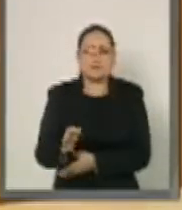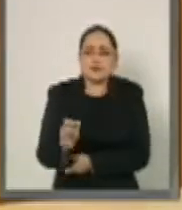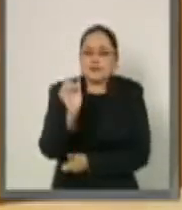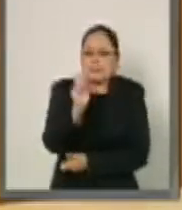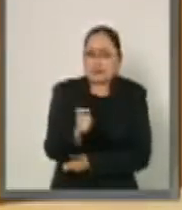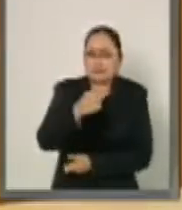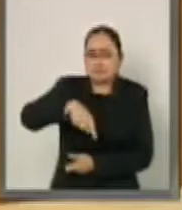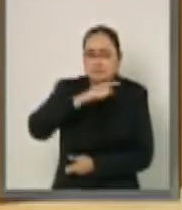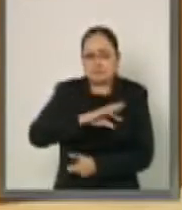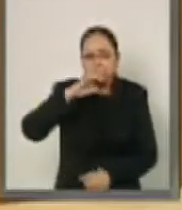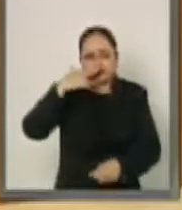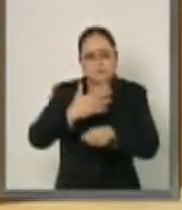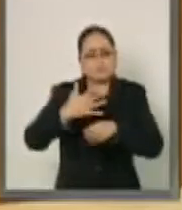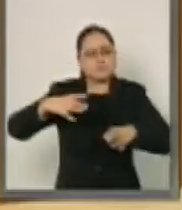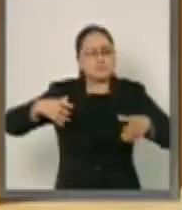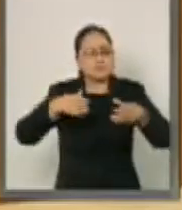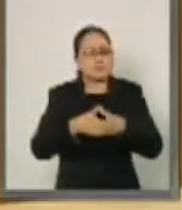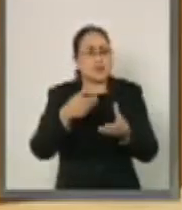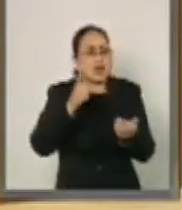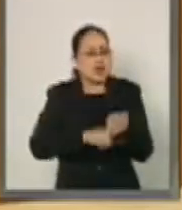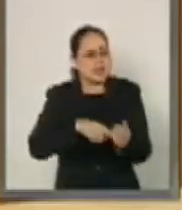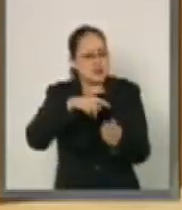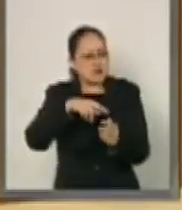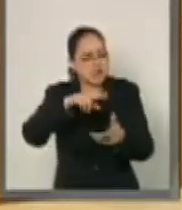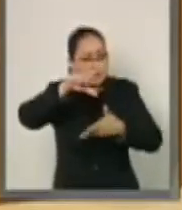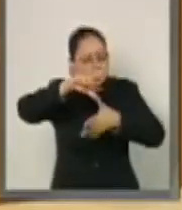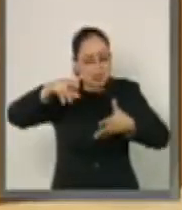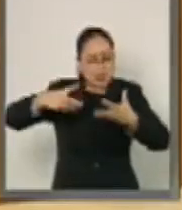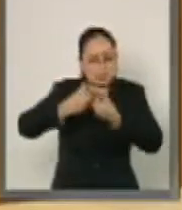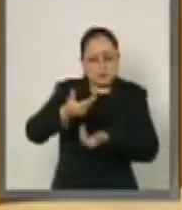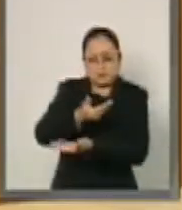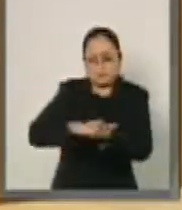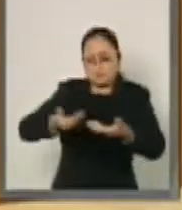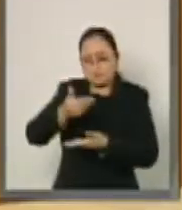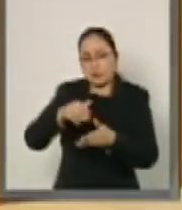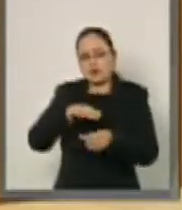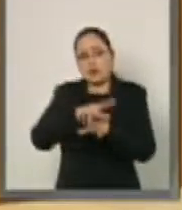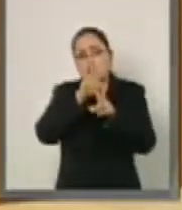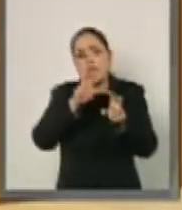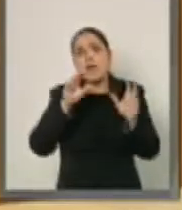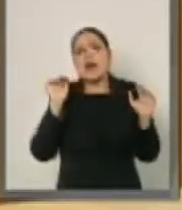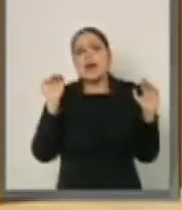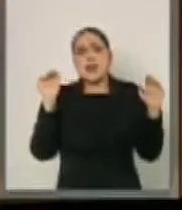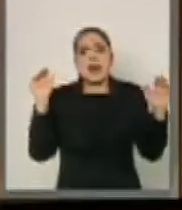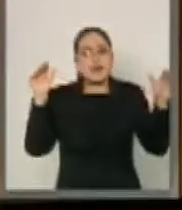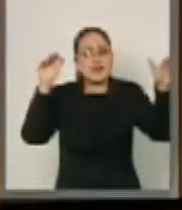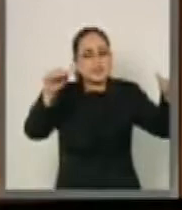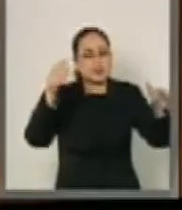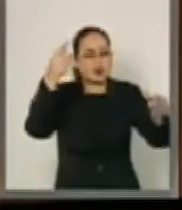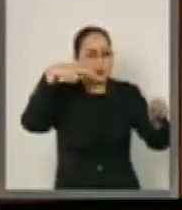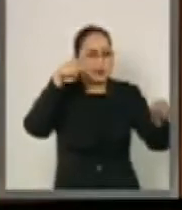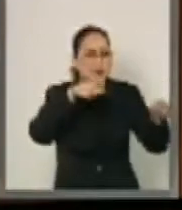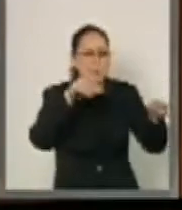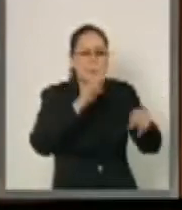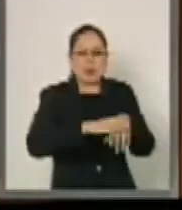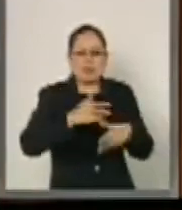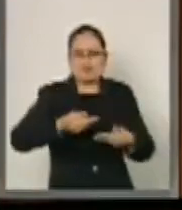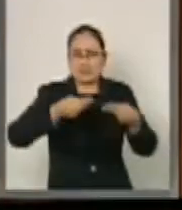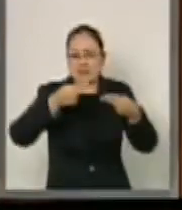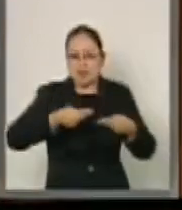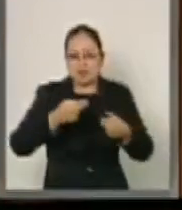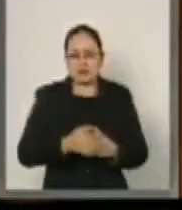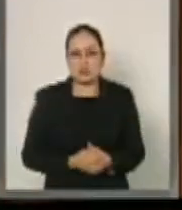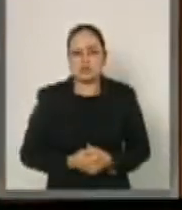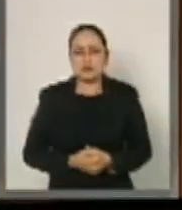latinoamericano en el interior del mercado global de la aviación ejecutiva. Este acuerdo va a